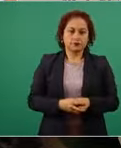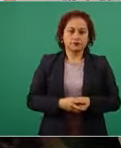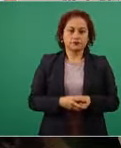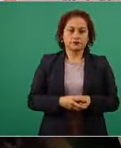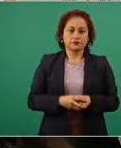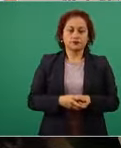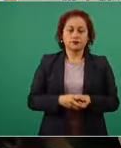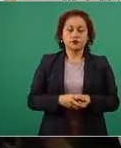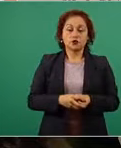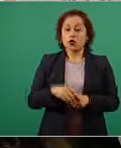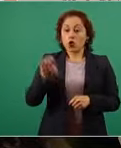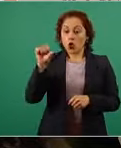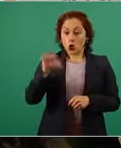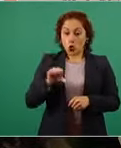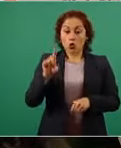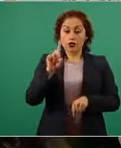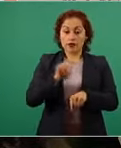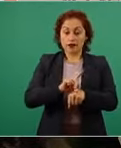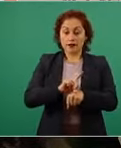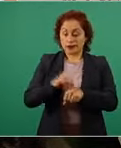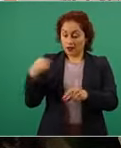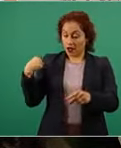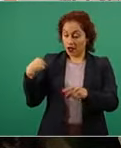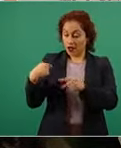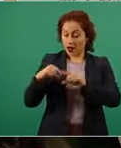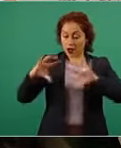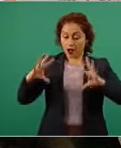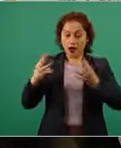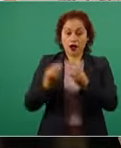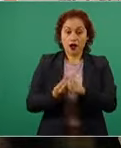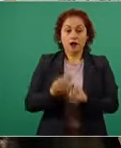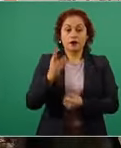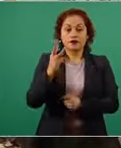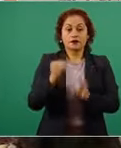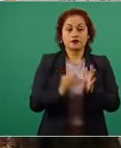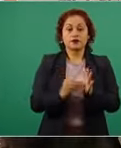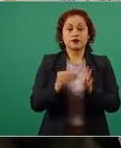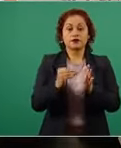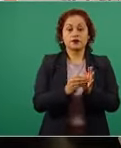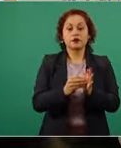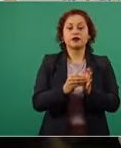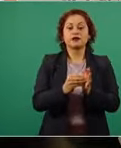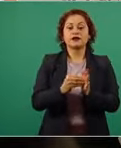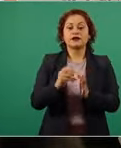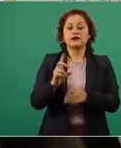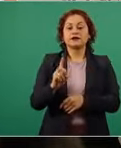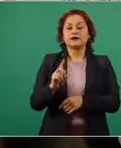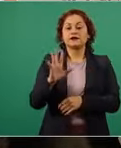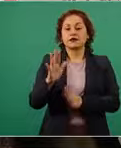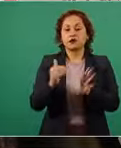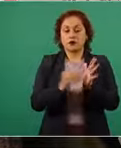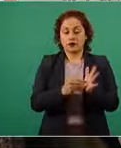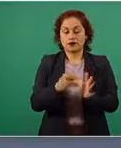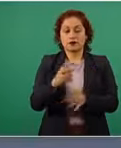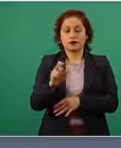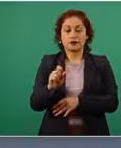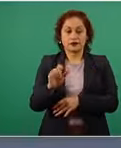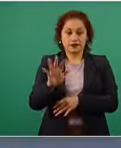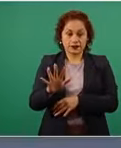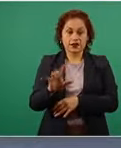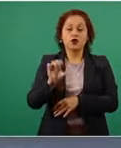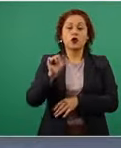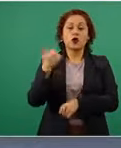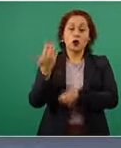al día de hoy lo que se ha recibido, 3 millones 39 mil 625, con la próxima entrega de